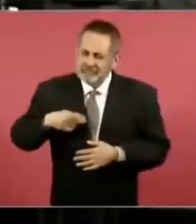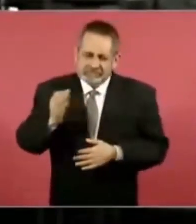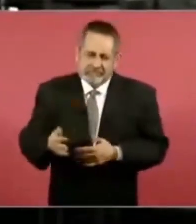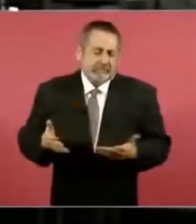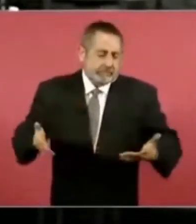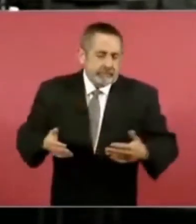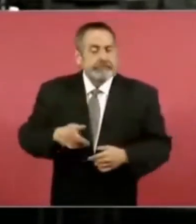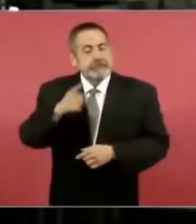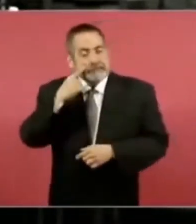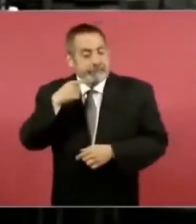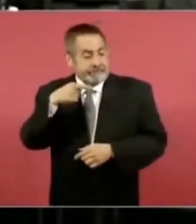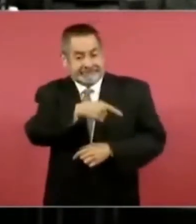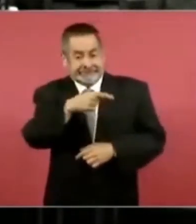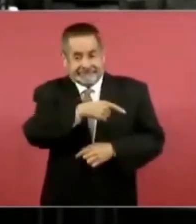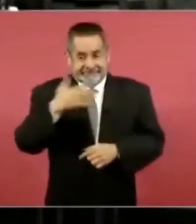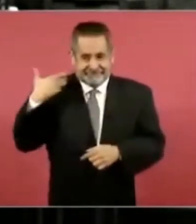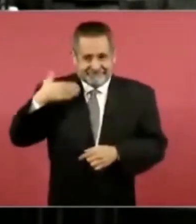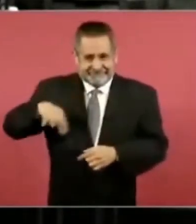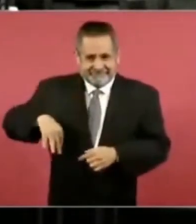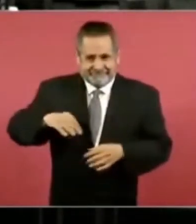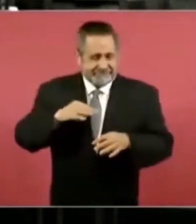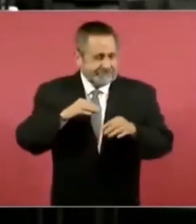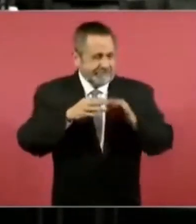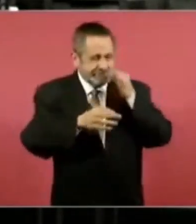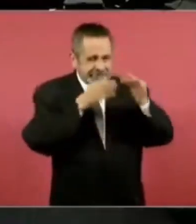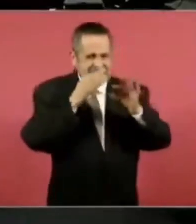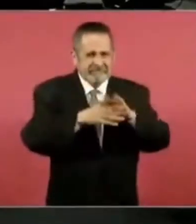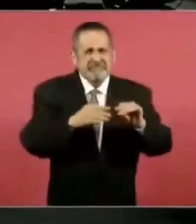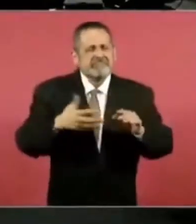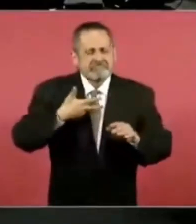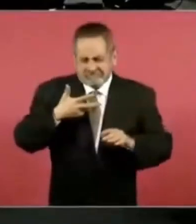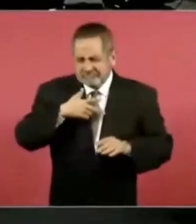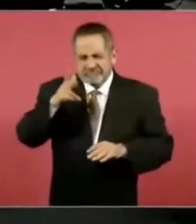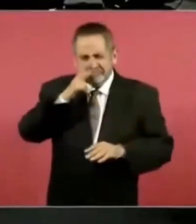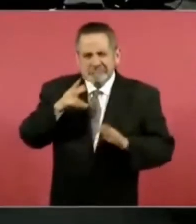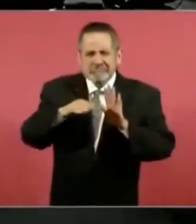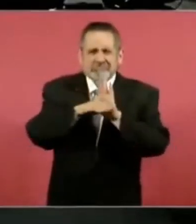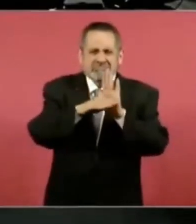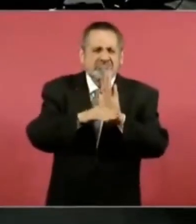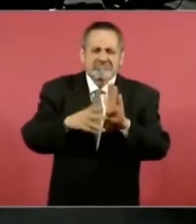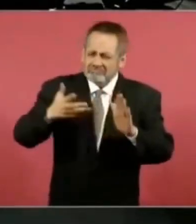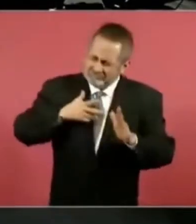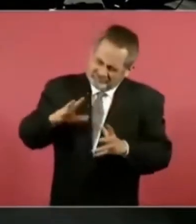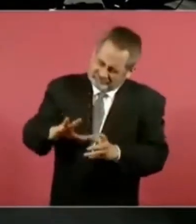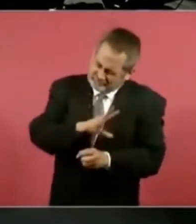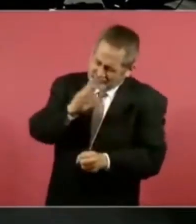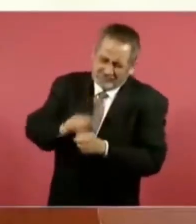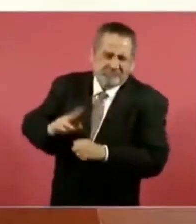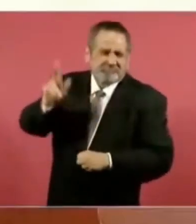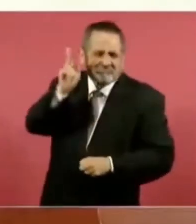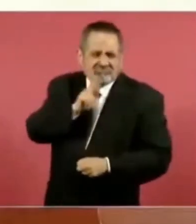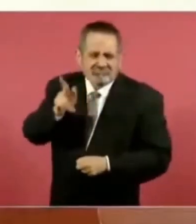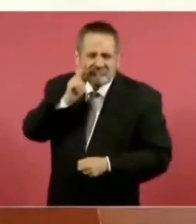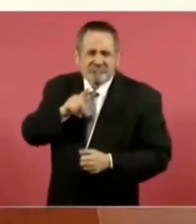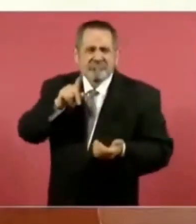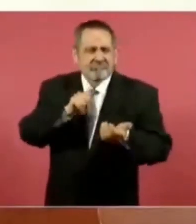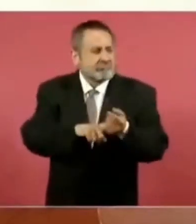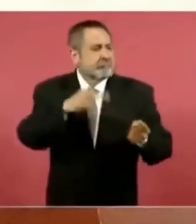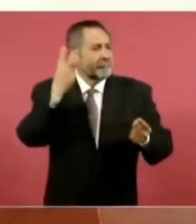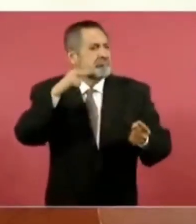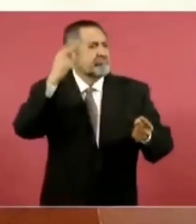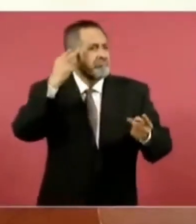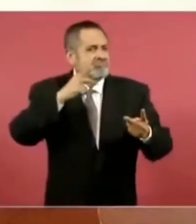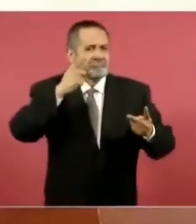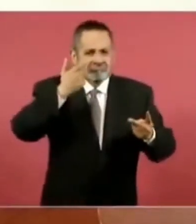el caso de este último reportaje que se cita, pues podemos ponerlo. Tengo todas las evidencias de cómo pagan sus viajes, su